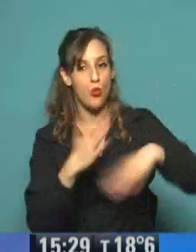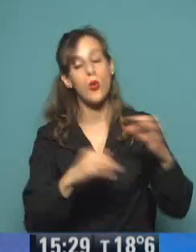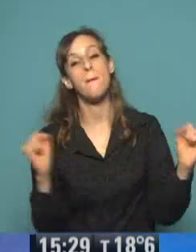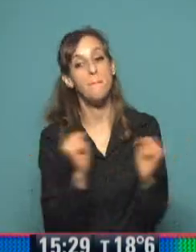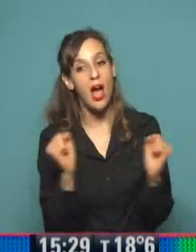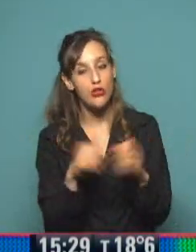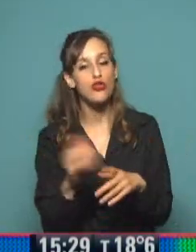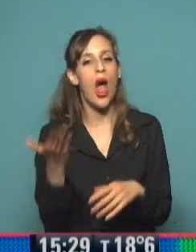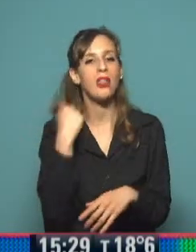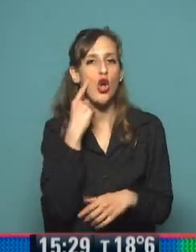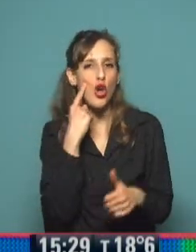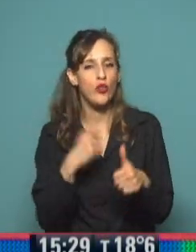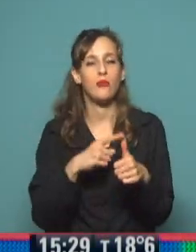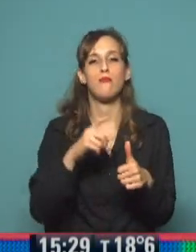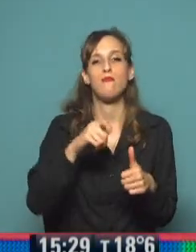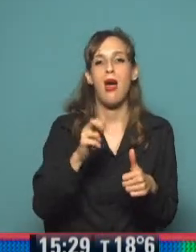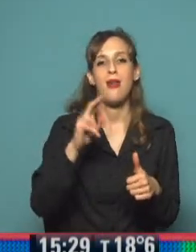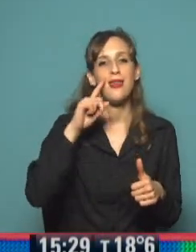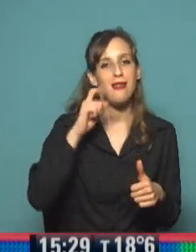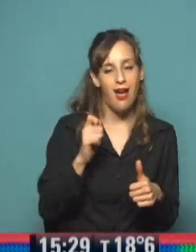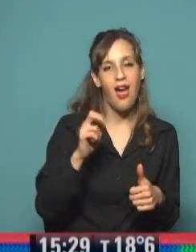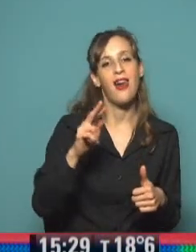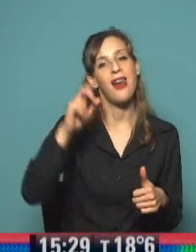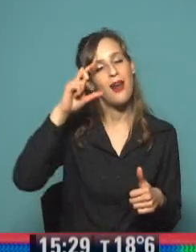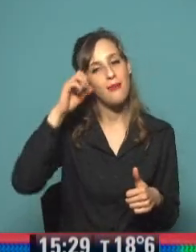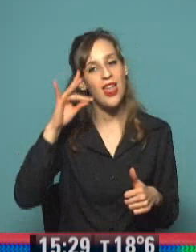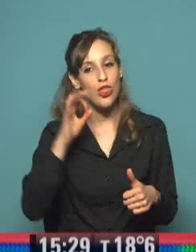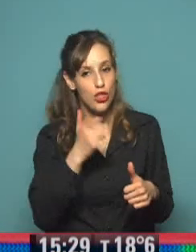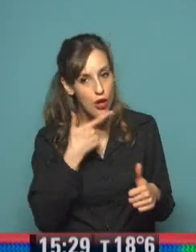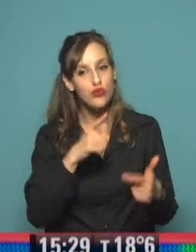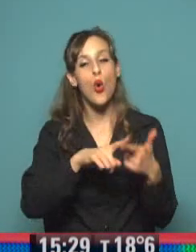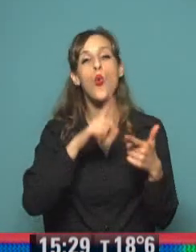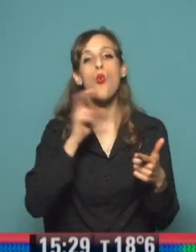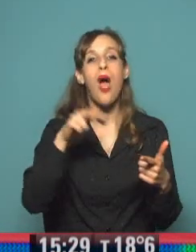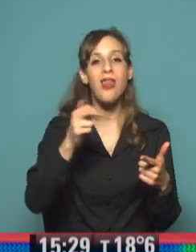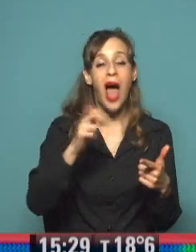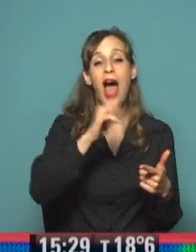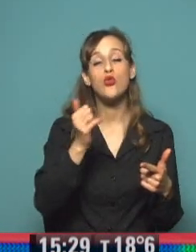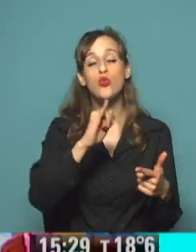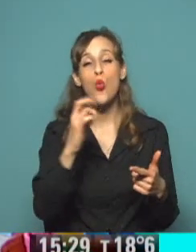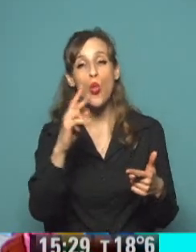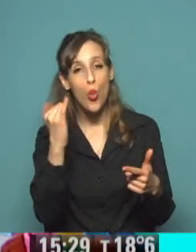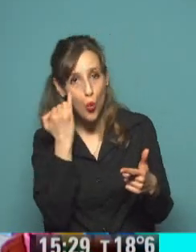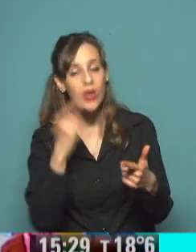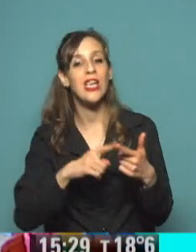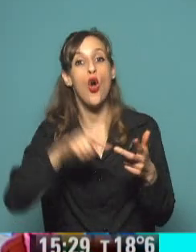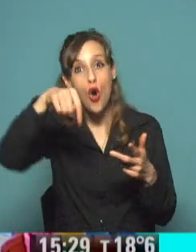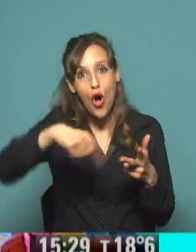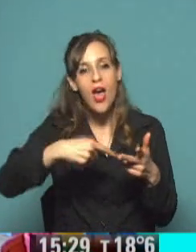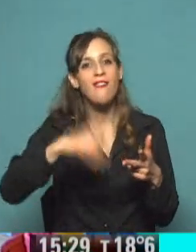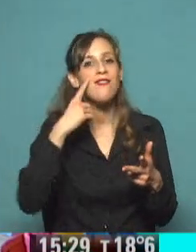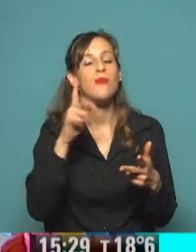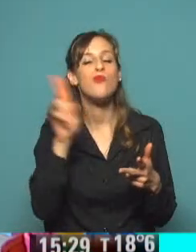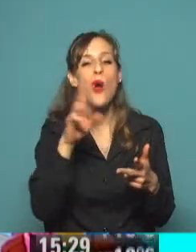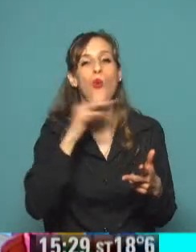conocimos a María Remedios del Valle, ¿sí? A Juana Zurduy, hoy a Machaca. Perfecto. Siempre estamos revisando la historia,